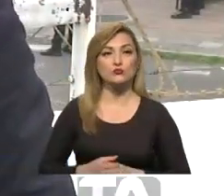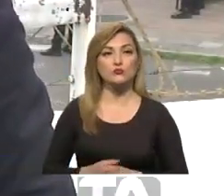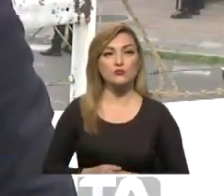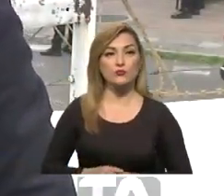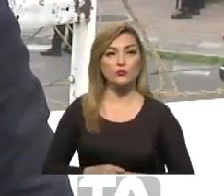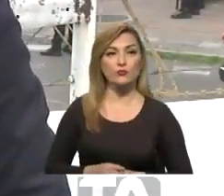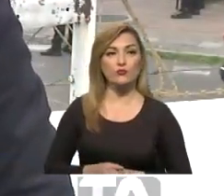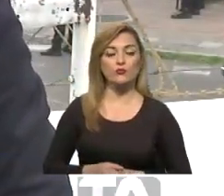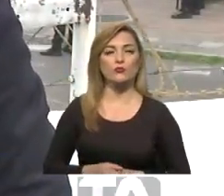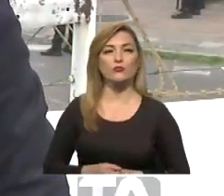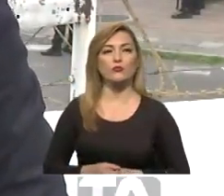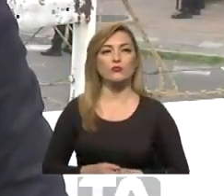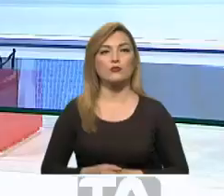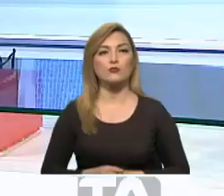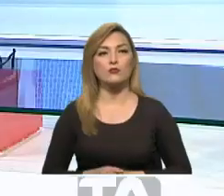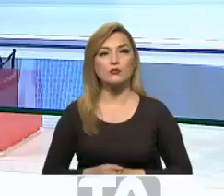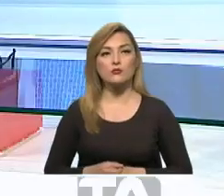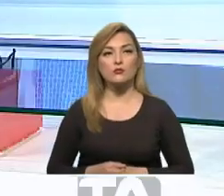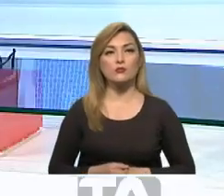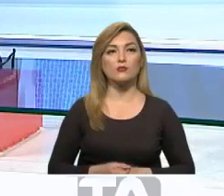Yepes, 24 horas.